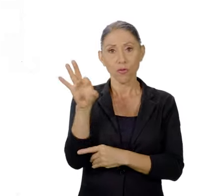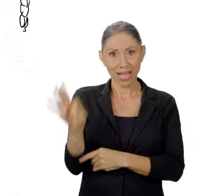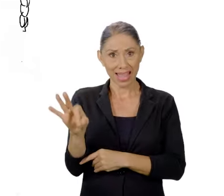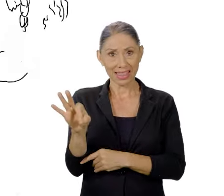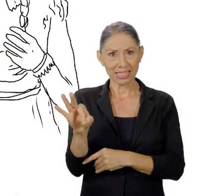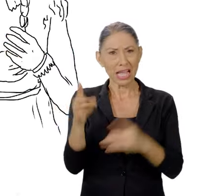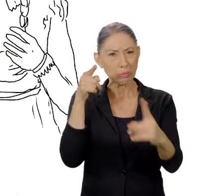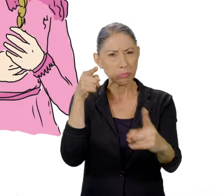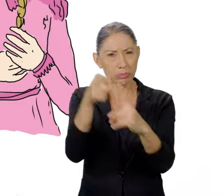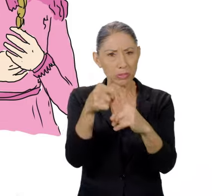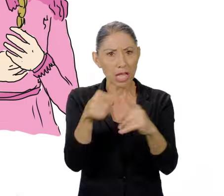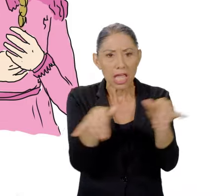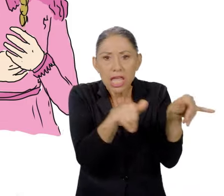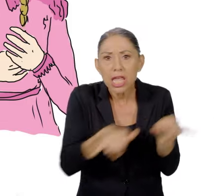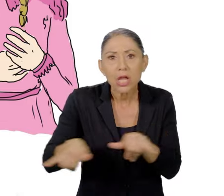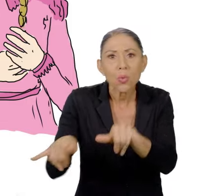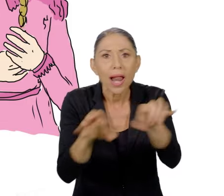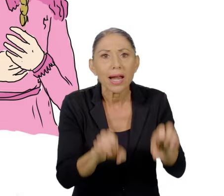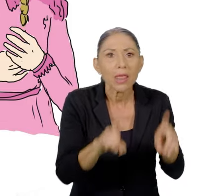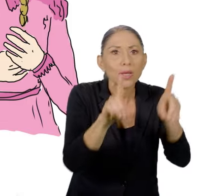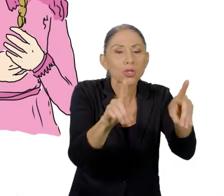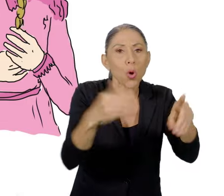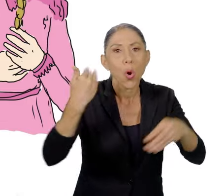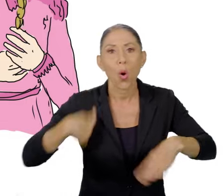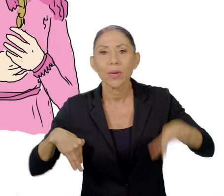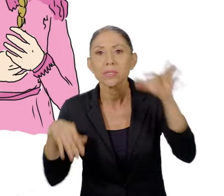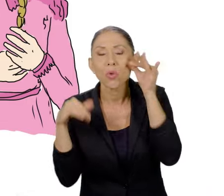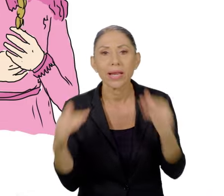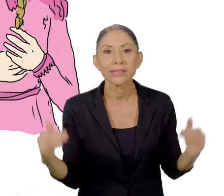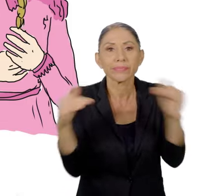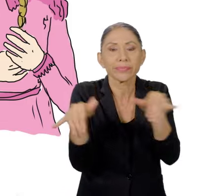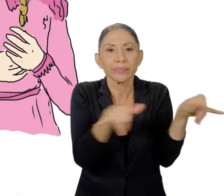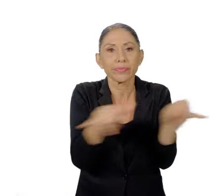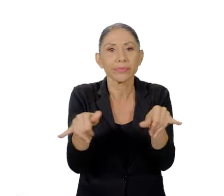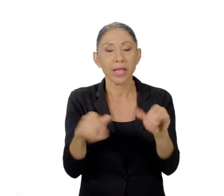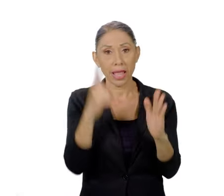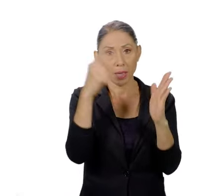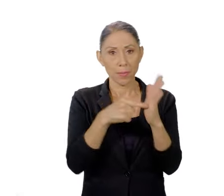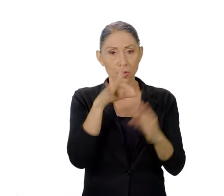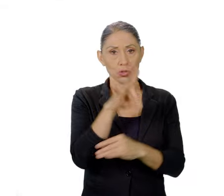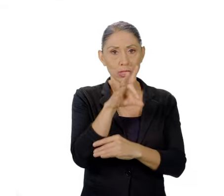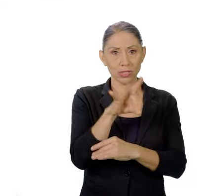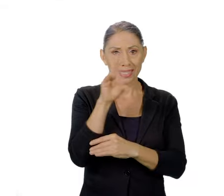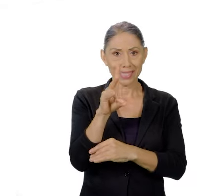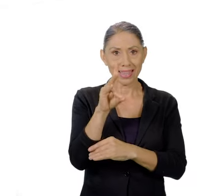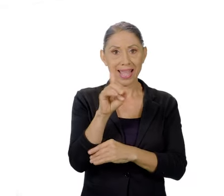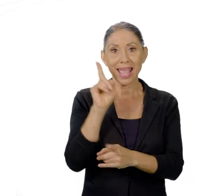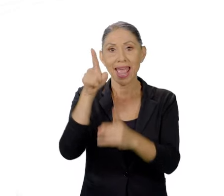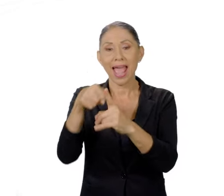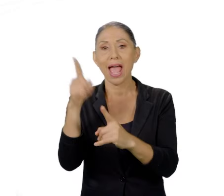Fernández procuró igualar la formación que recibían hombres y mujeres. Entre 1887